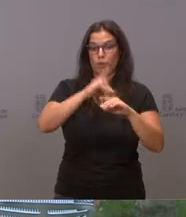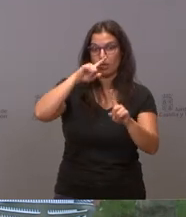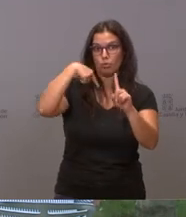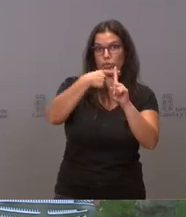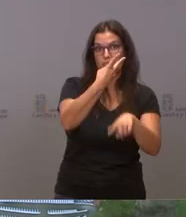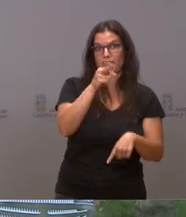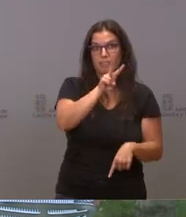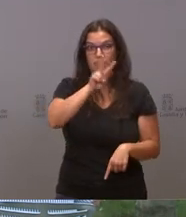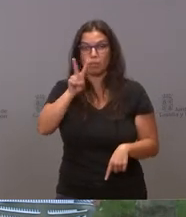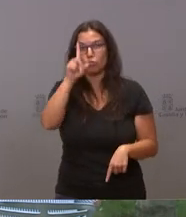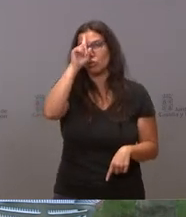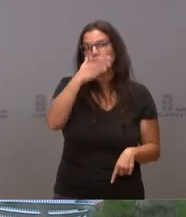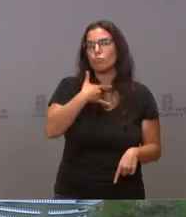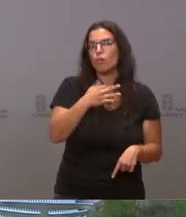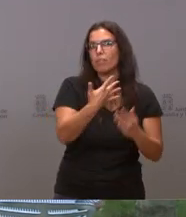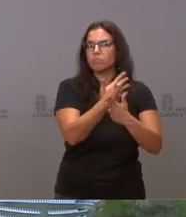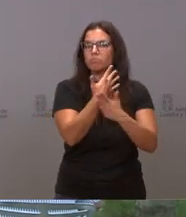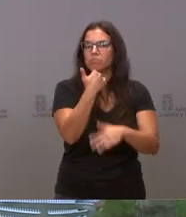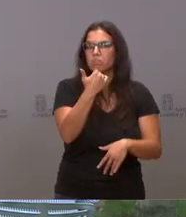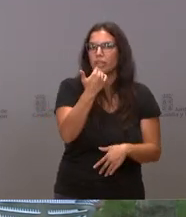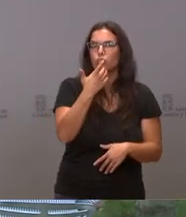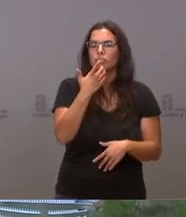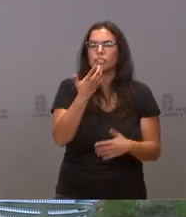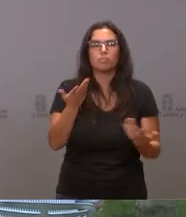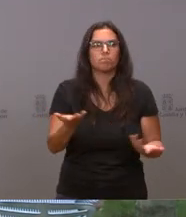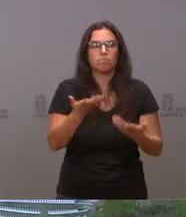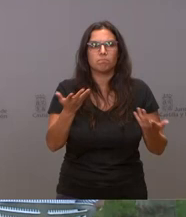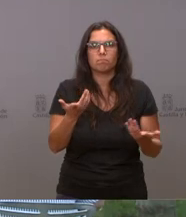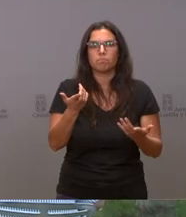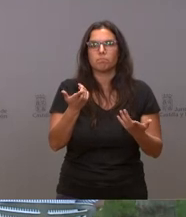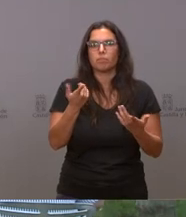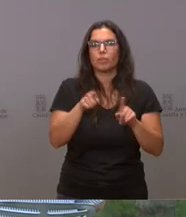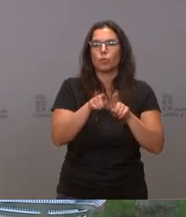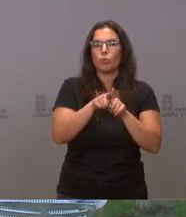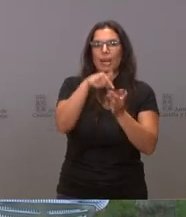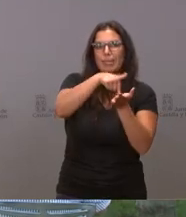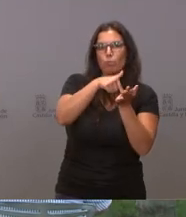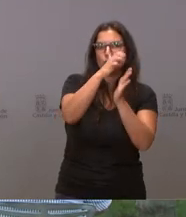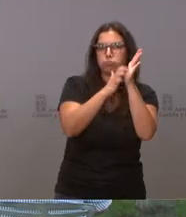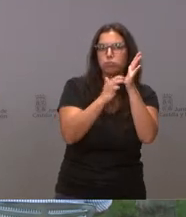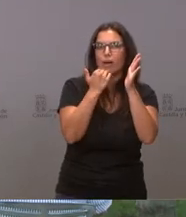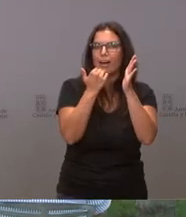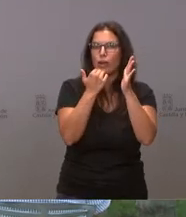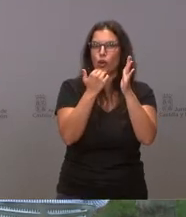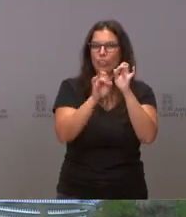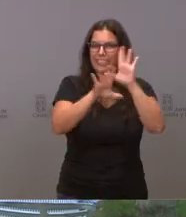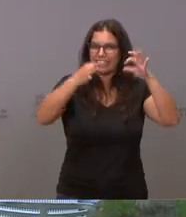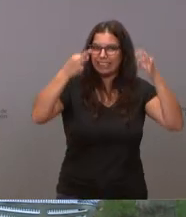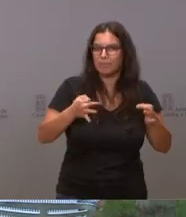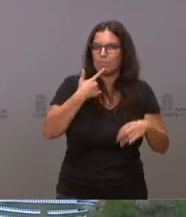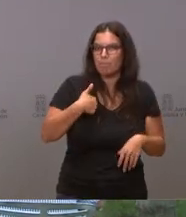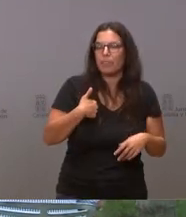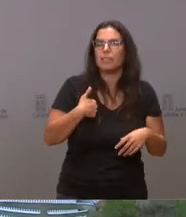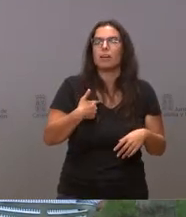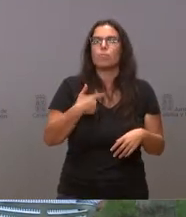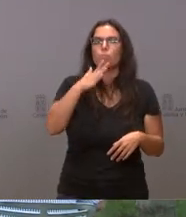No sé si podría avanzar, si va a haber algún tipo de medidas fiscales, de rebajas fiscales, concretar si se va